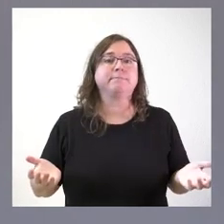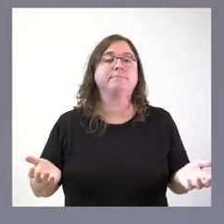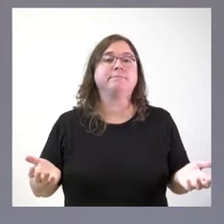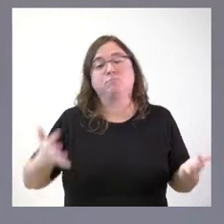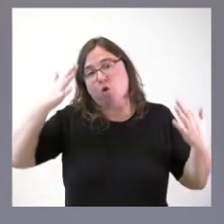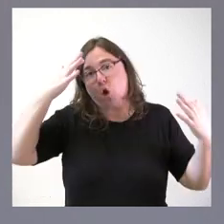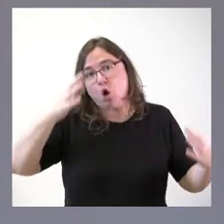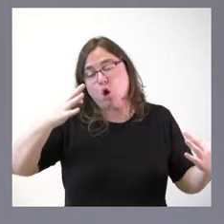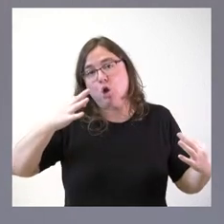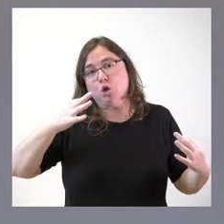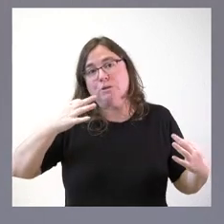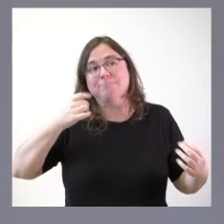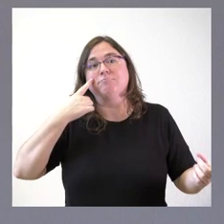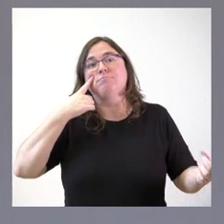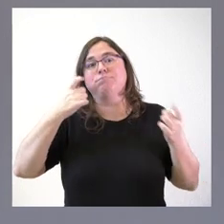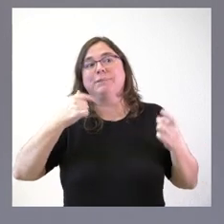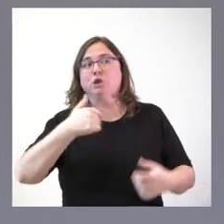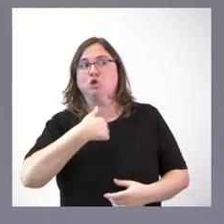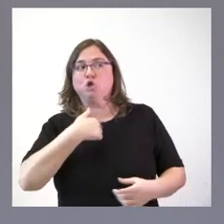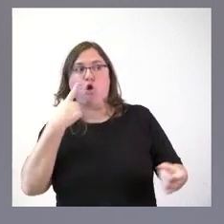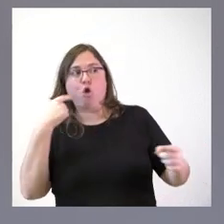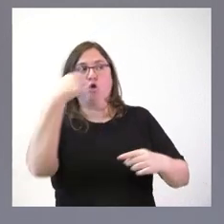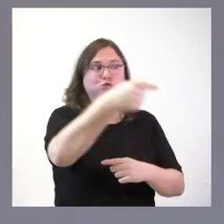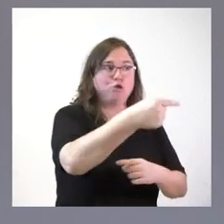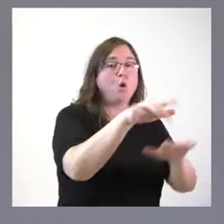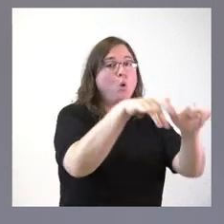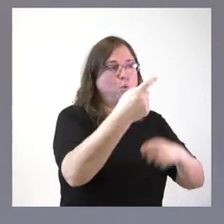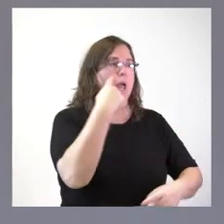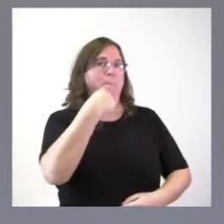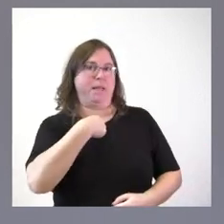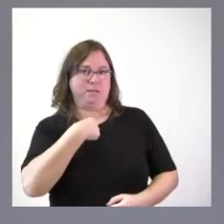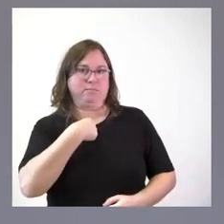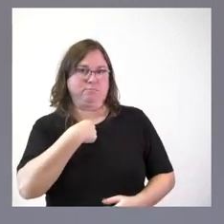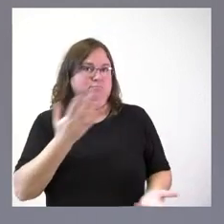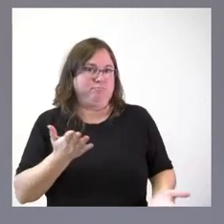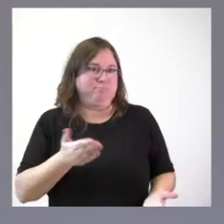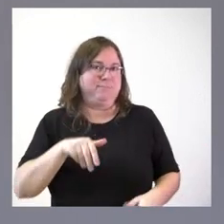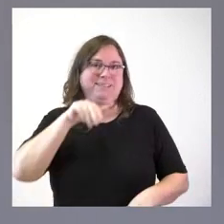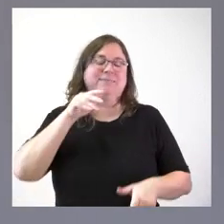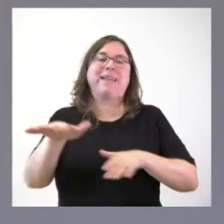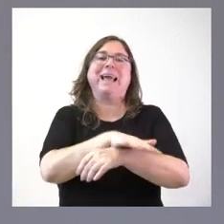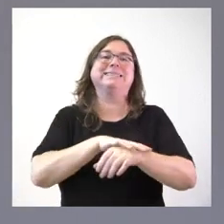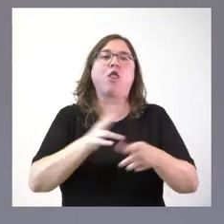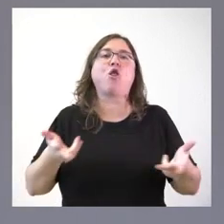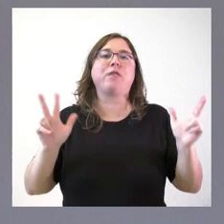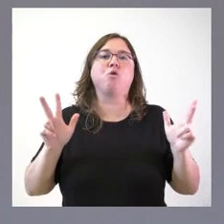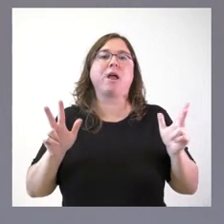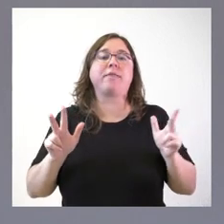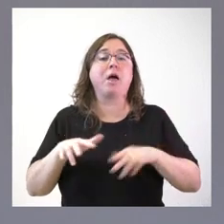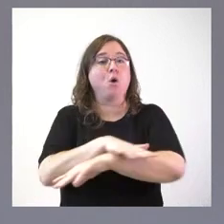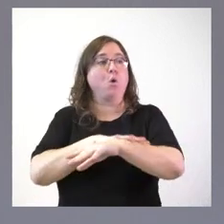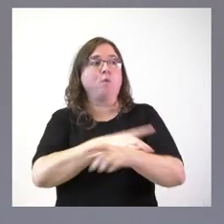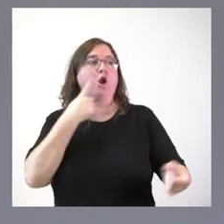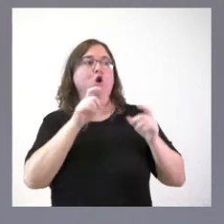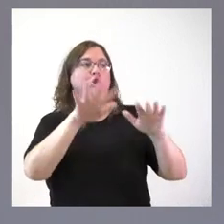quien controla a quién no es la Junta de las Cortes, sino las Cortes de la Junta. Esto es un Estado democrático y, por tanto, el Ejecutivo está siempre sometido al control